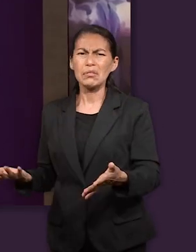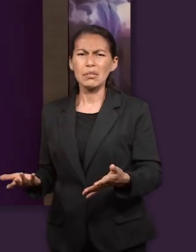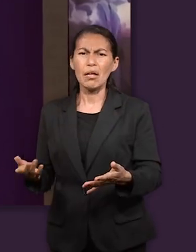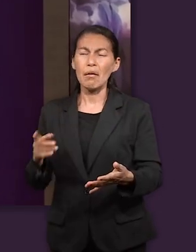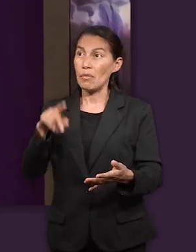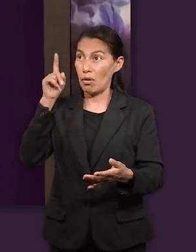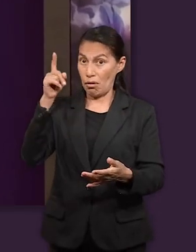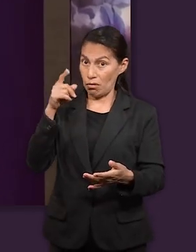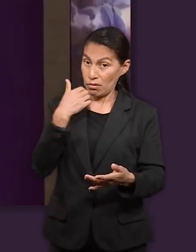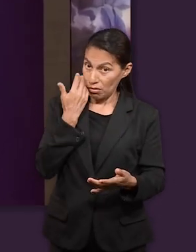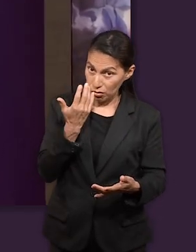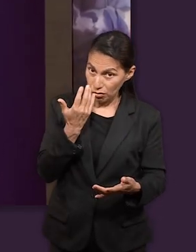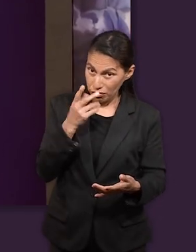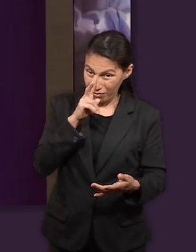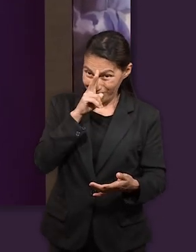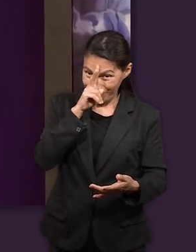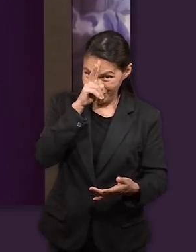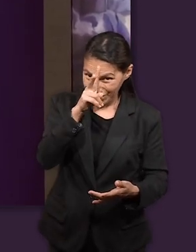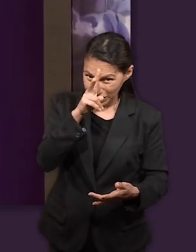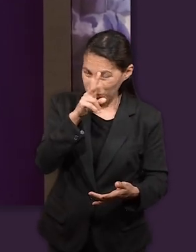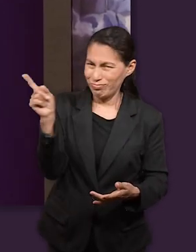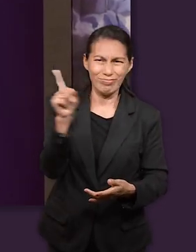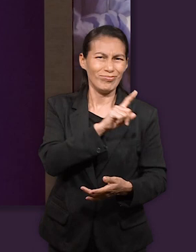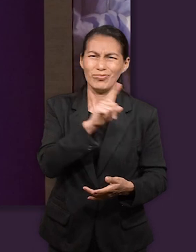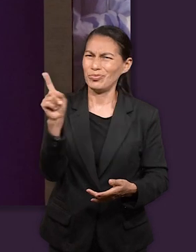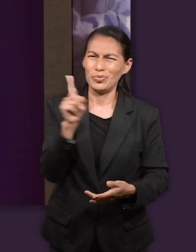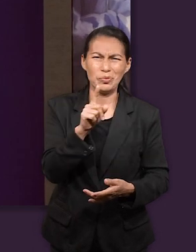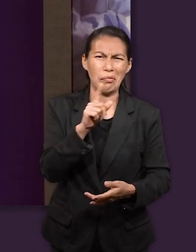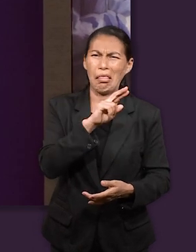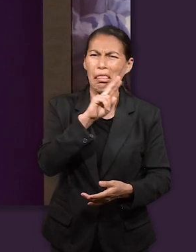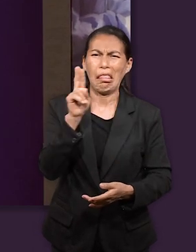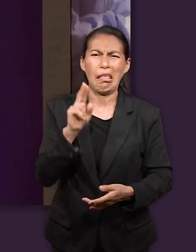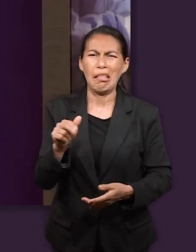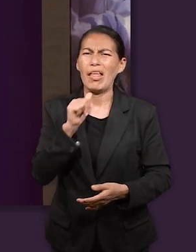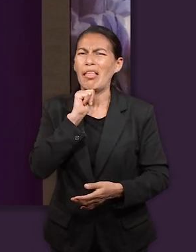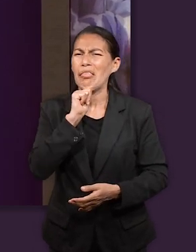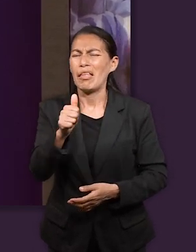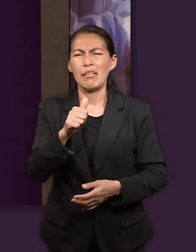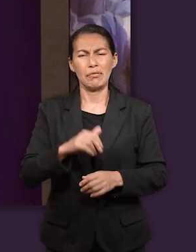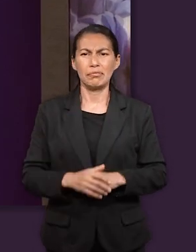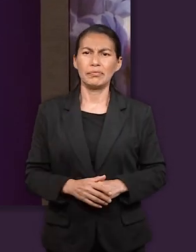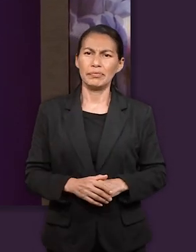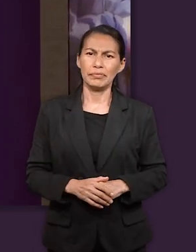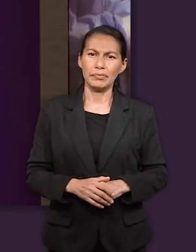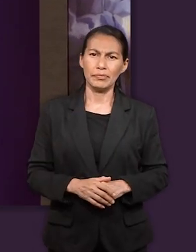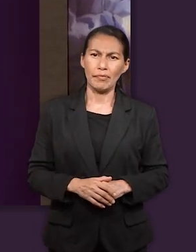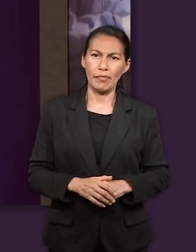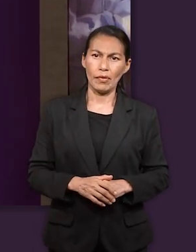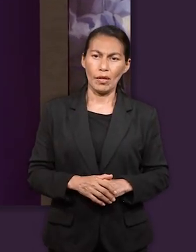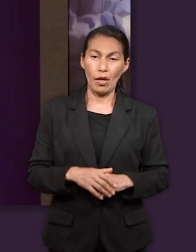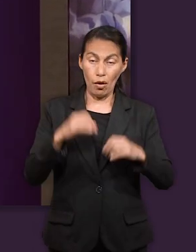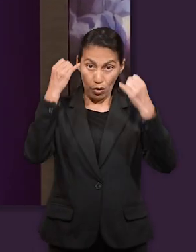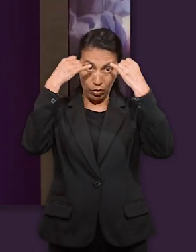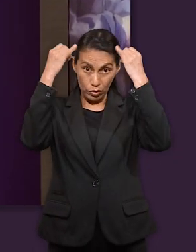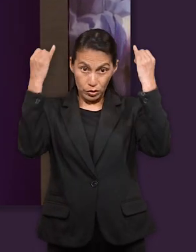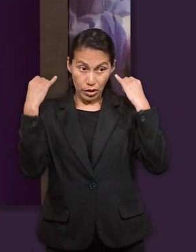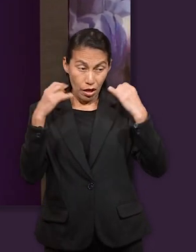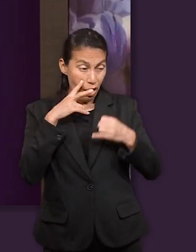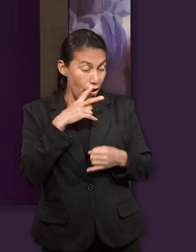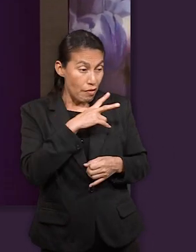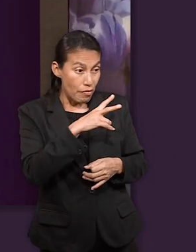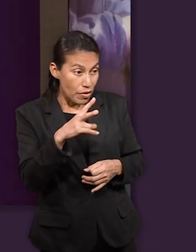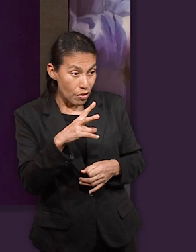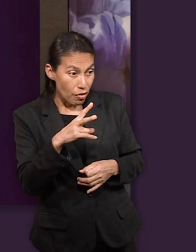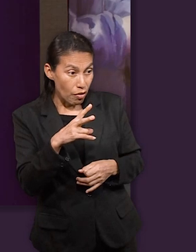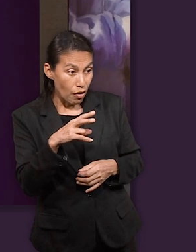esa bueno al menos la Biblia no registra y yo también creo que nunca tuvo esa intención de venganza o sea él